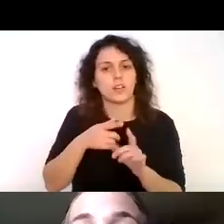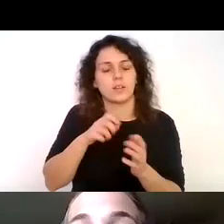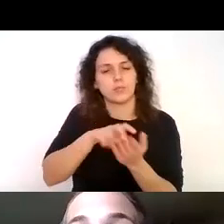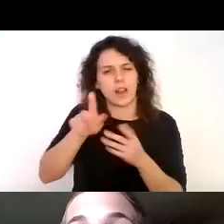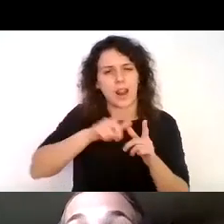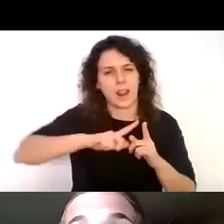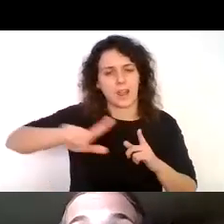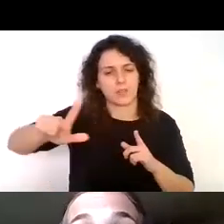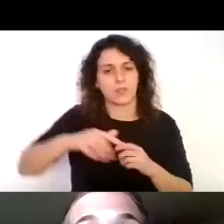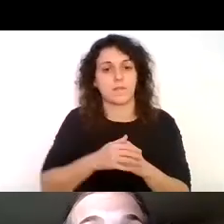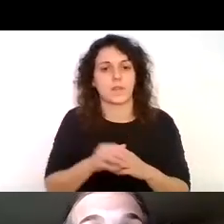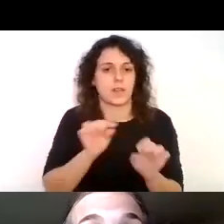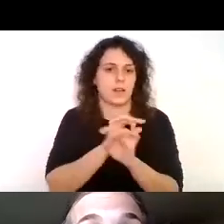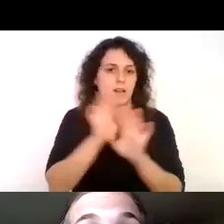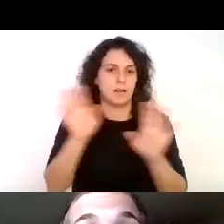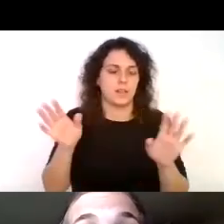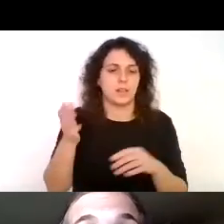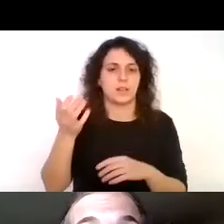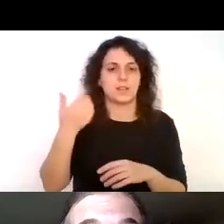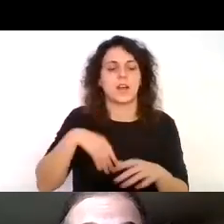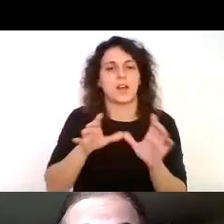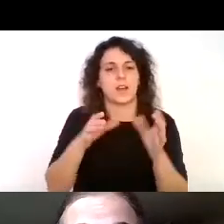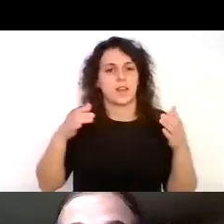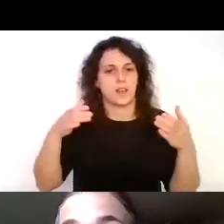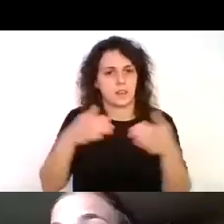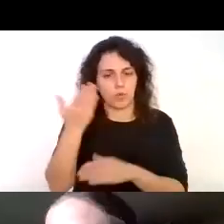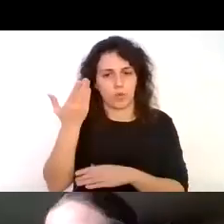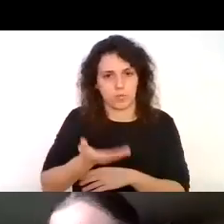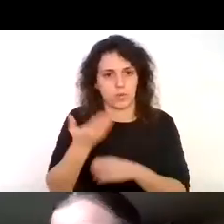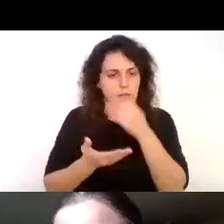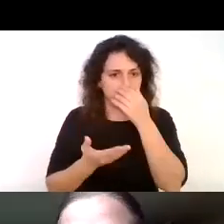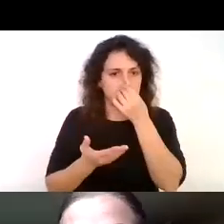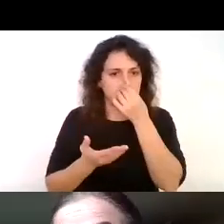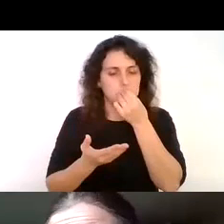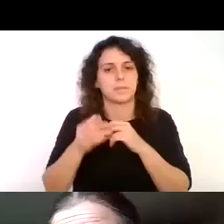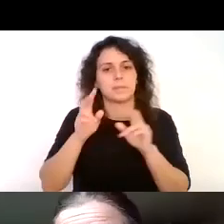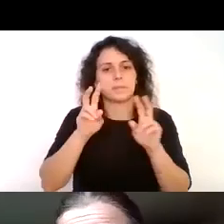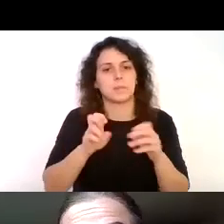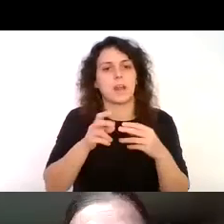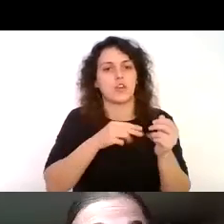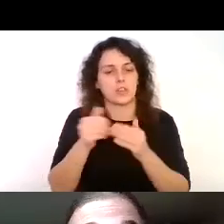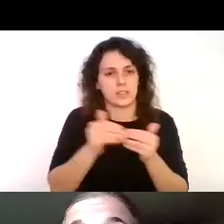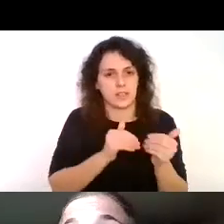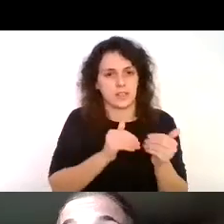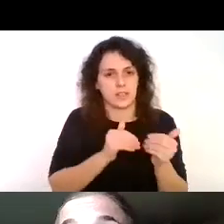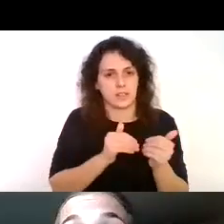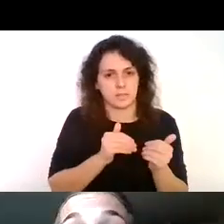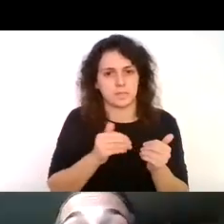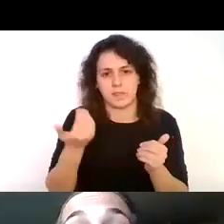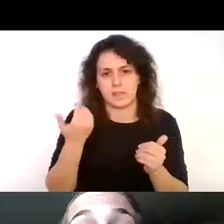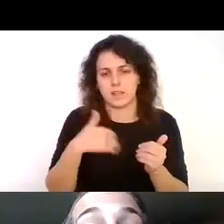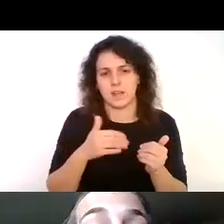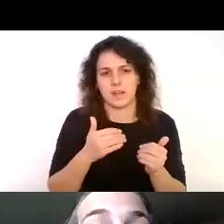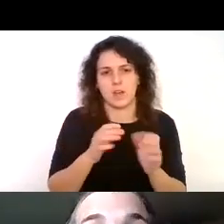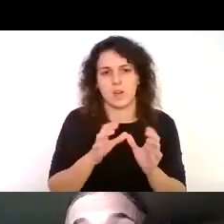llegamos a ser un equipo importante en la logística así que éramos un